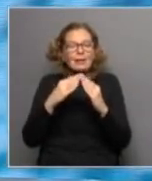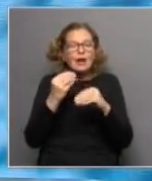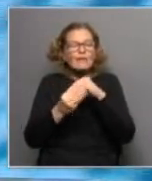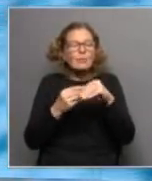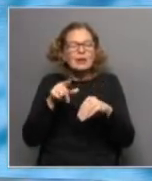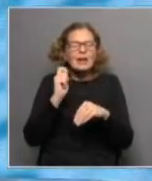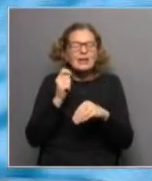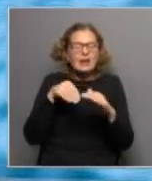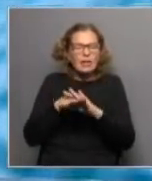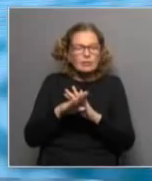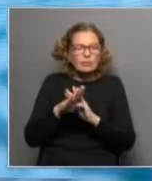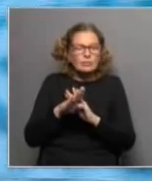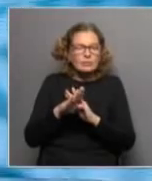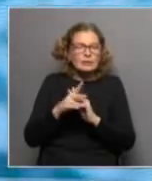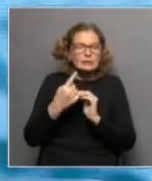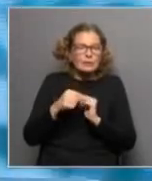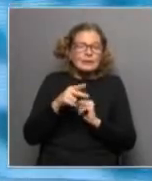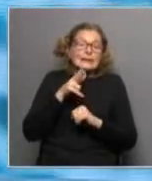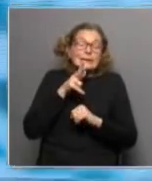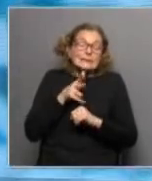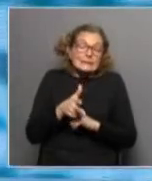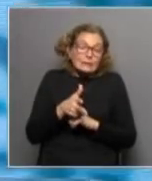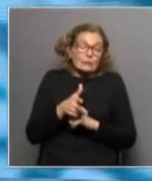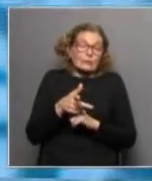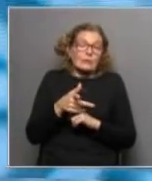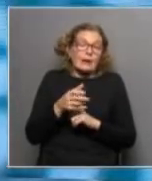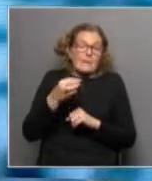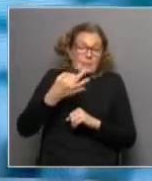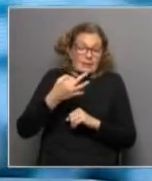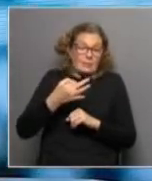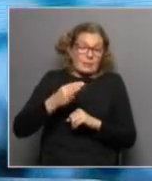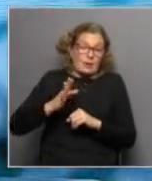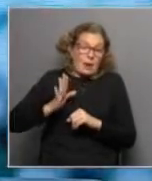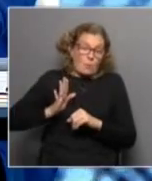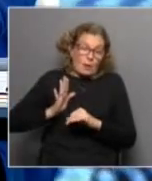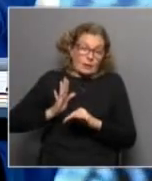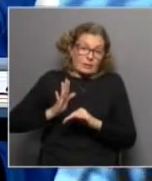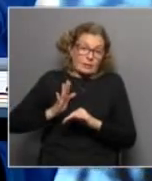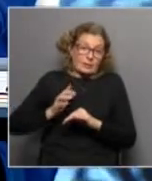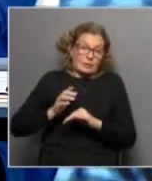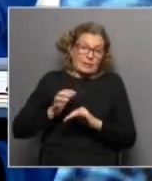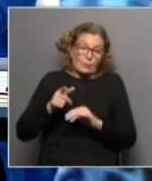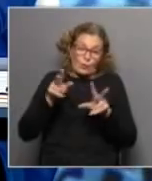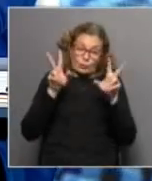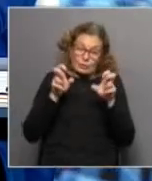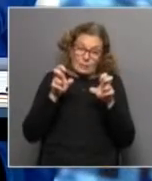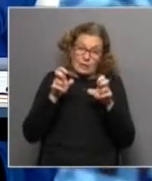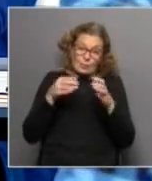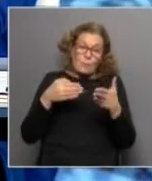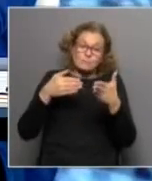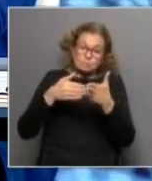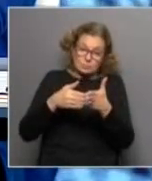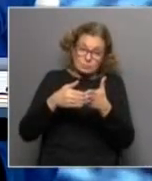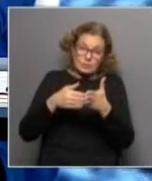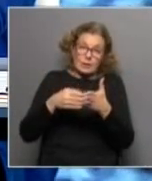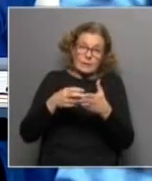parte, también el hecho de tener hijos, especialmente para las mujeres, o casi exclusivamente para las mujeres, implica una restricción importante